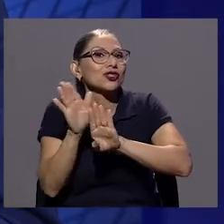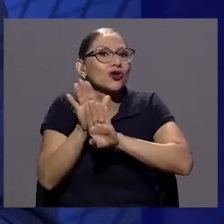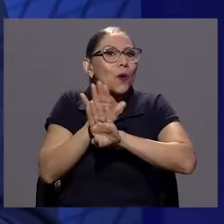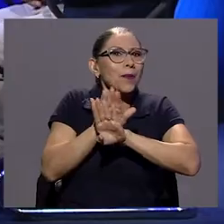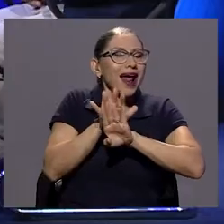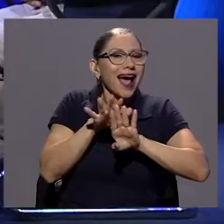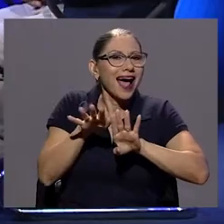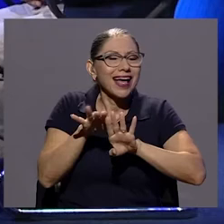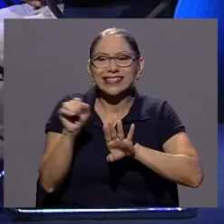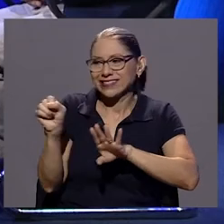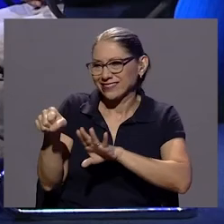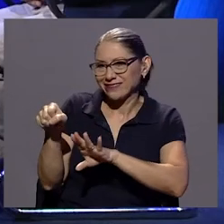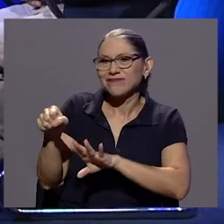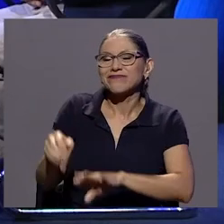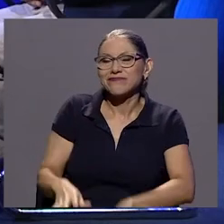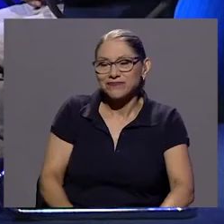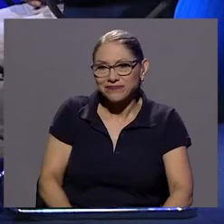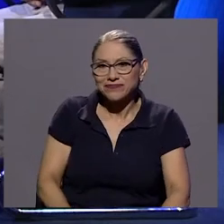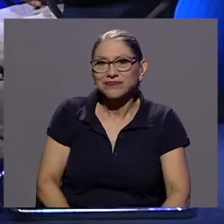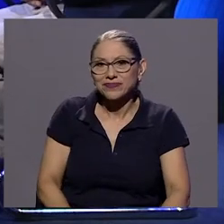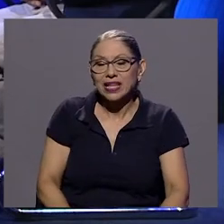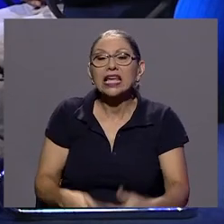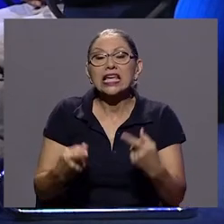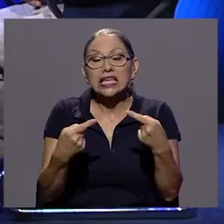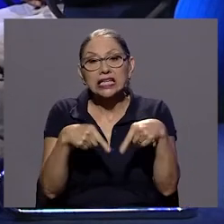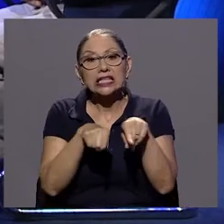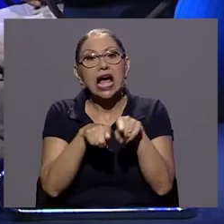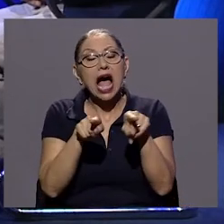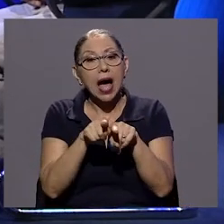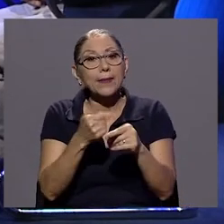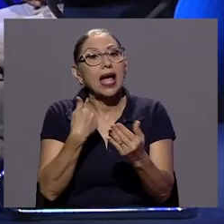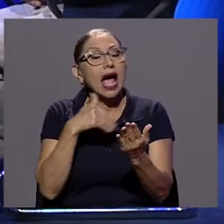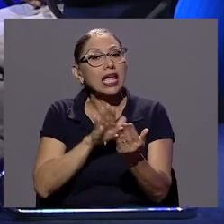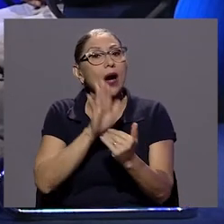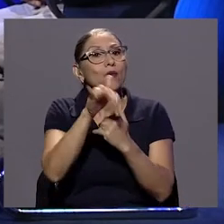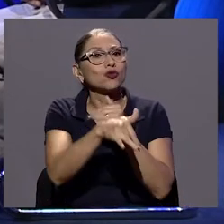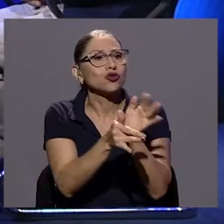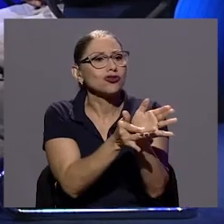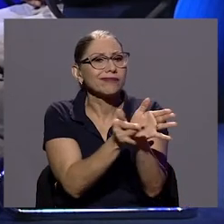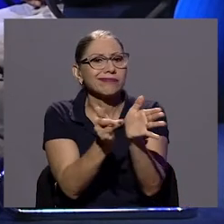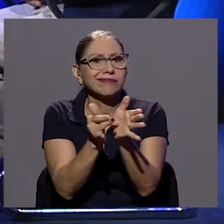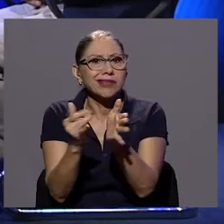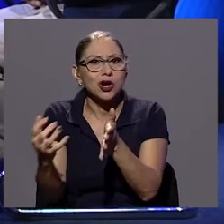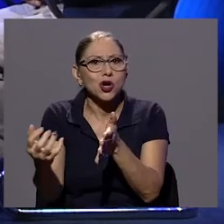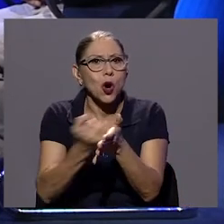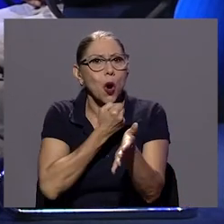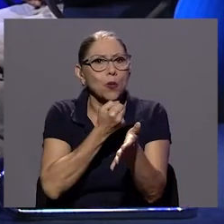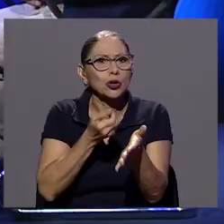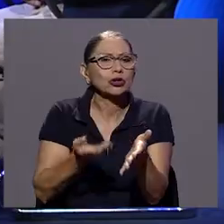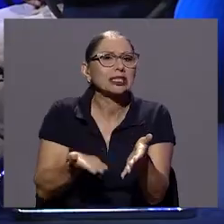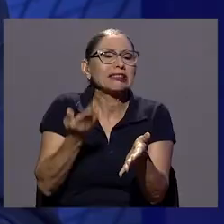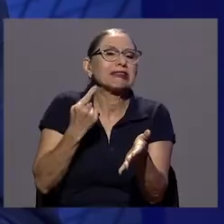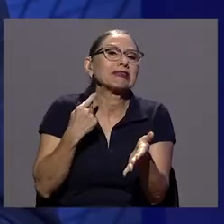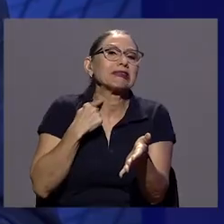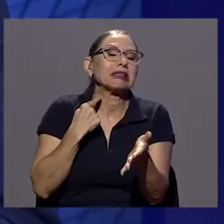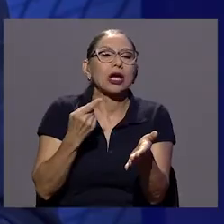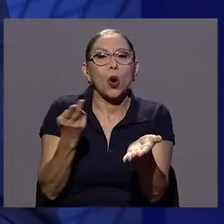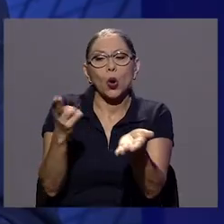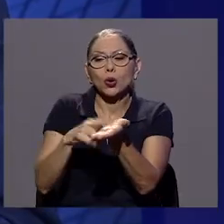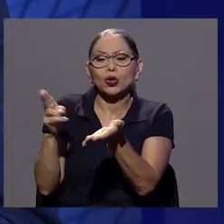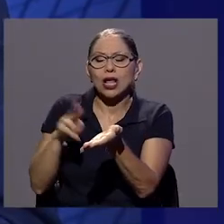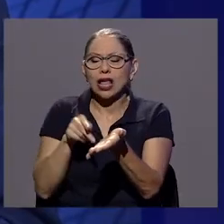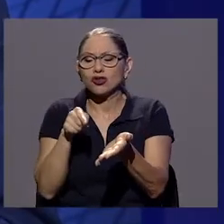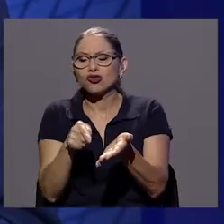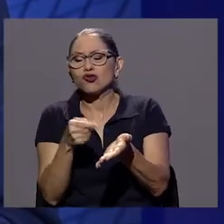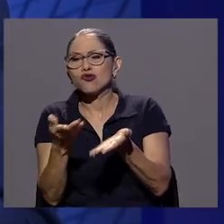Y hay abusos en el cobro de intereses y hay abusos también en los contratos. Sí,